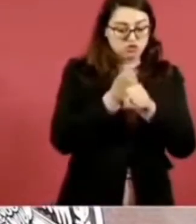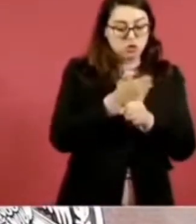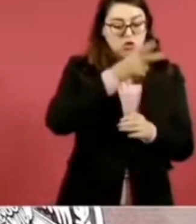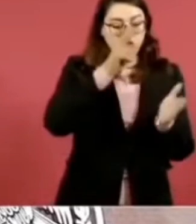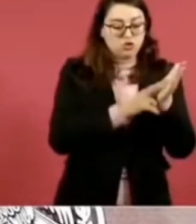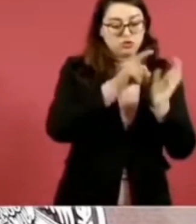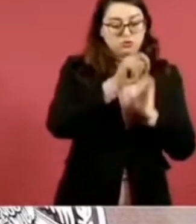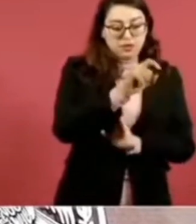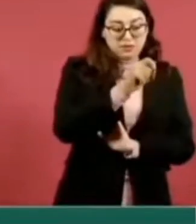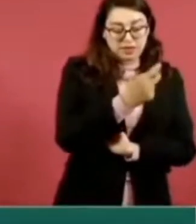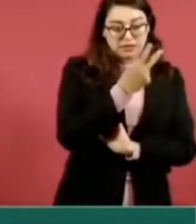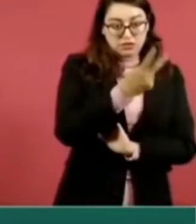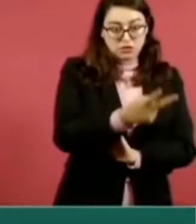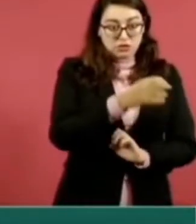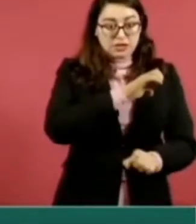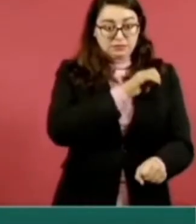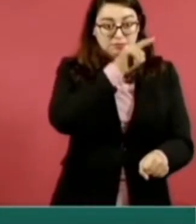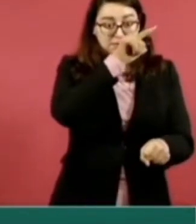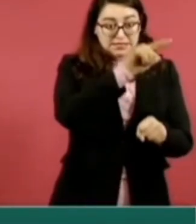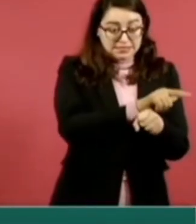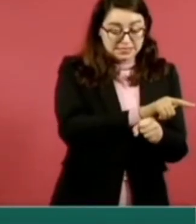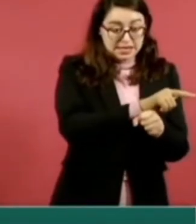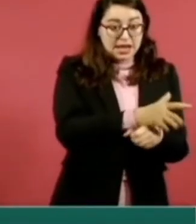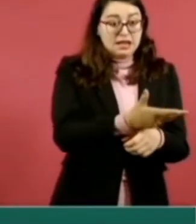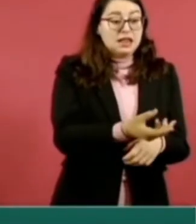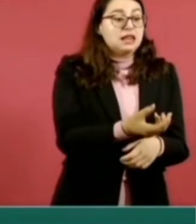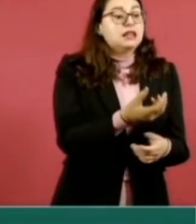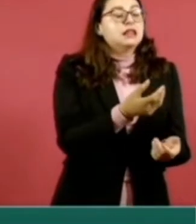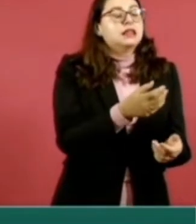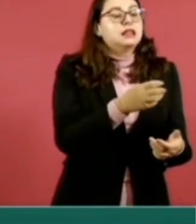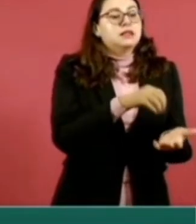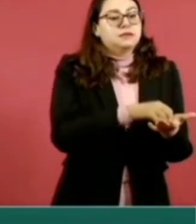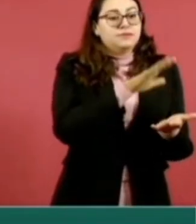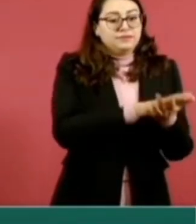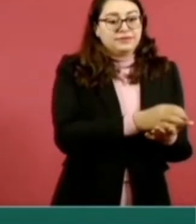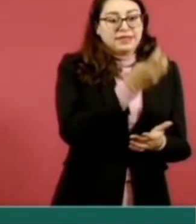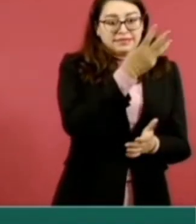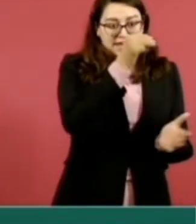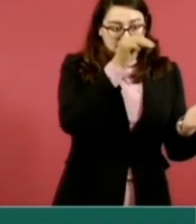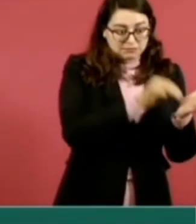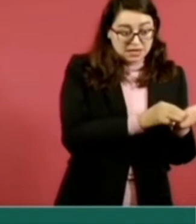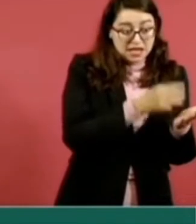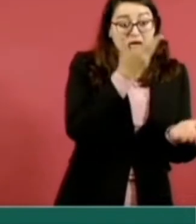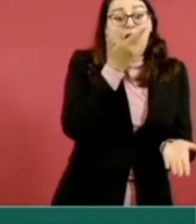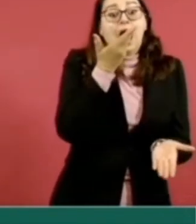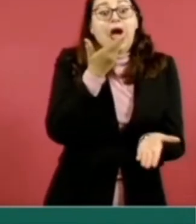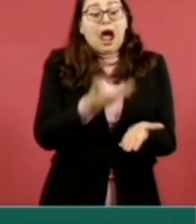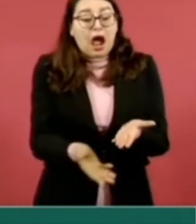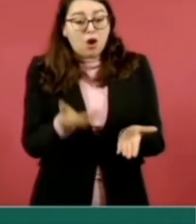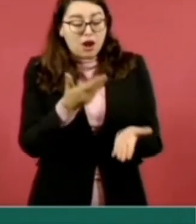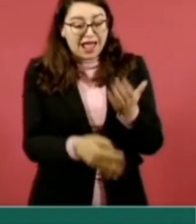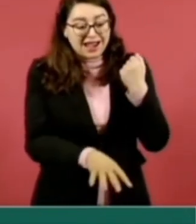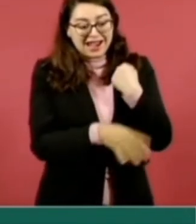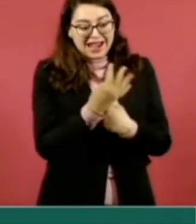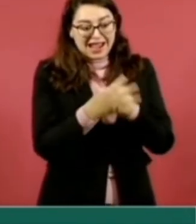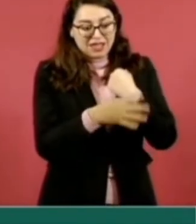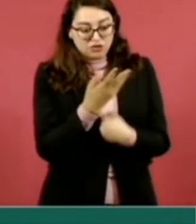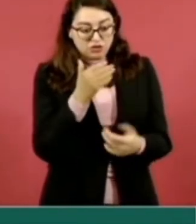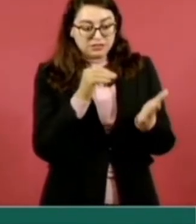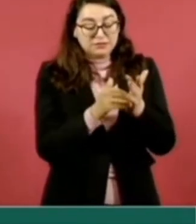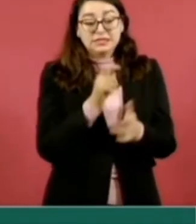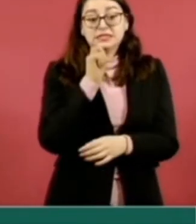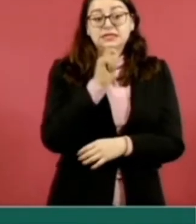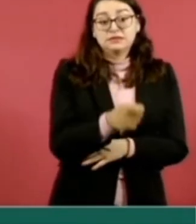mensual de consultas de especialidad pasó de 3 mil 967 a 14 mil 4, es decir, un incremento de